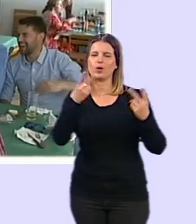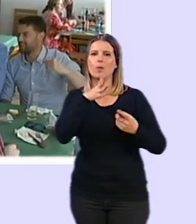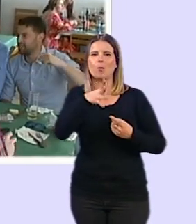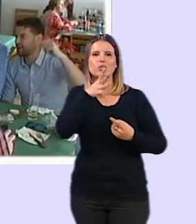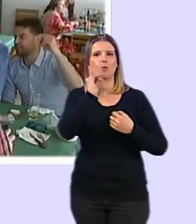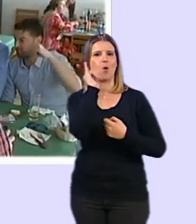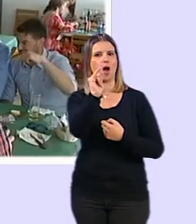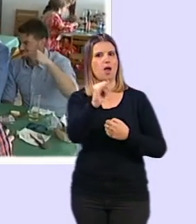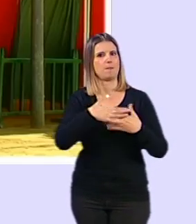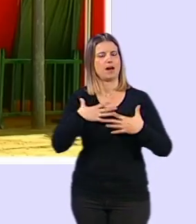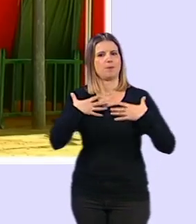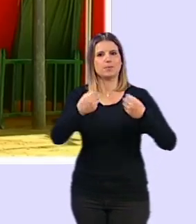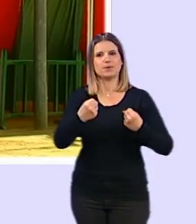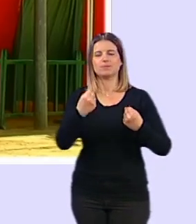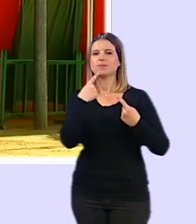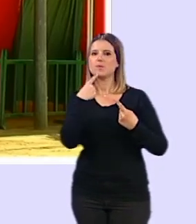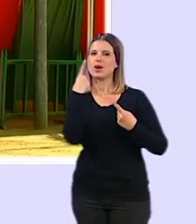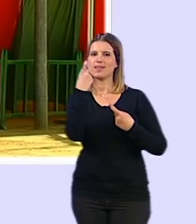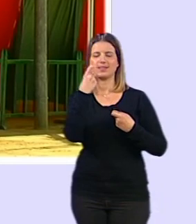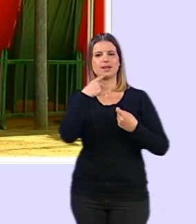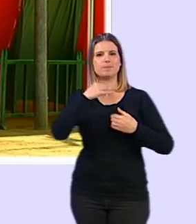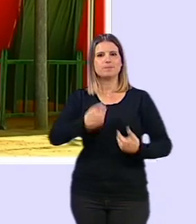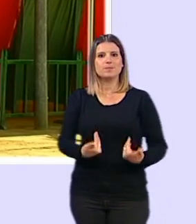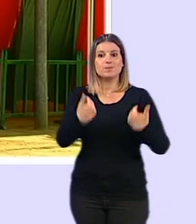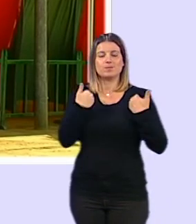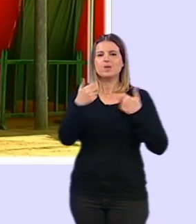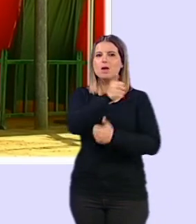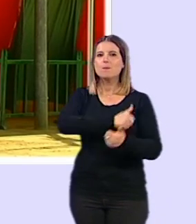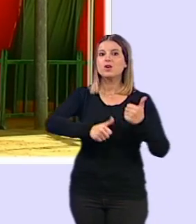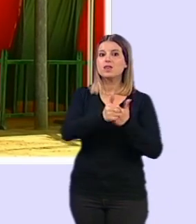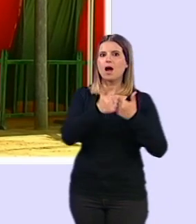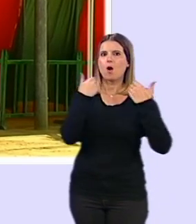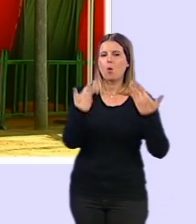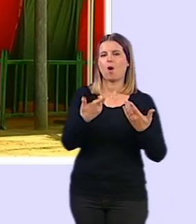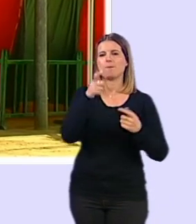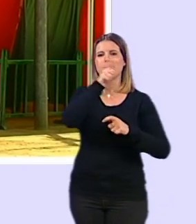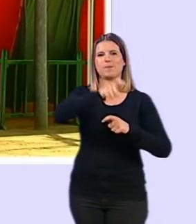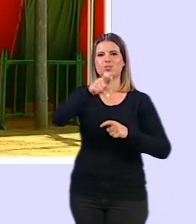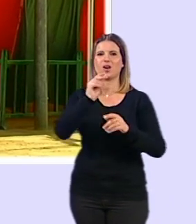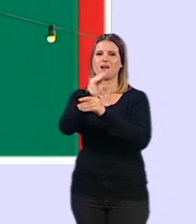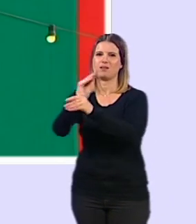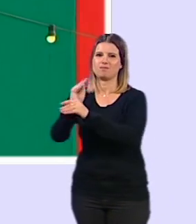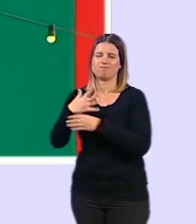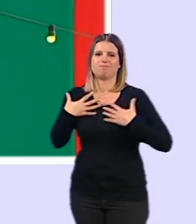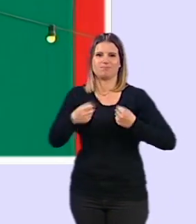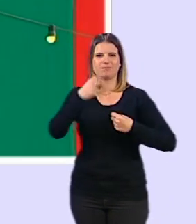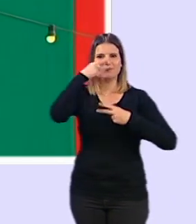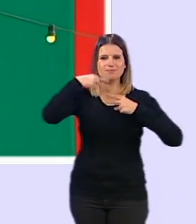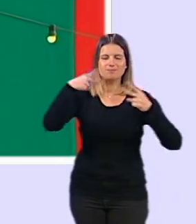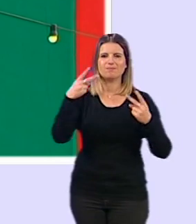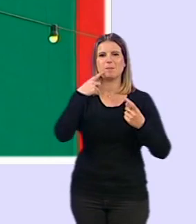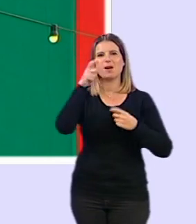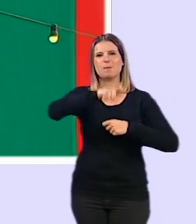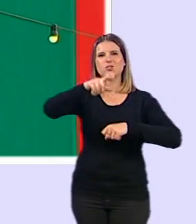considerando la medida como necesaria y responsable, en tanto que la prioridad es velar por la salud pública y el interés general y estar al lado de los